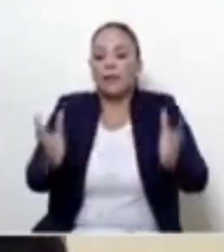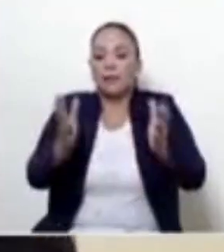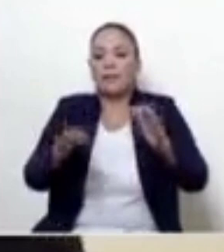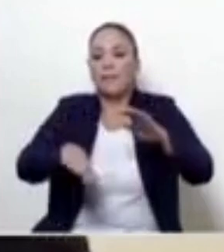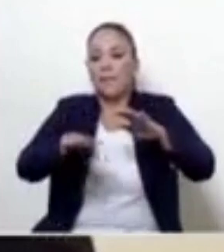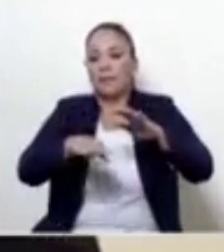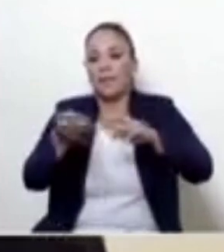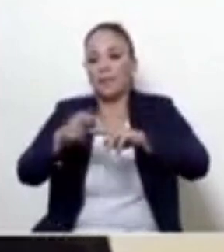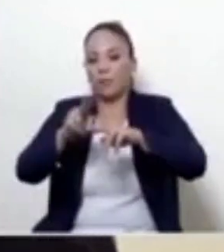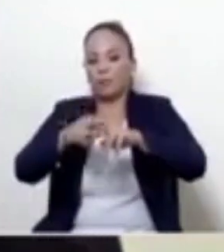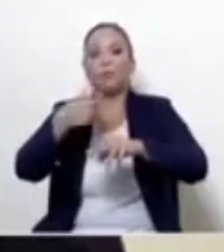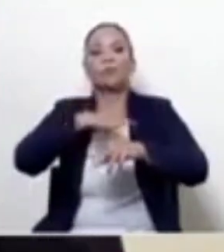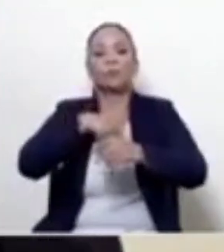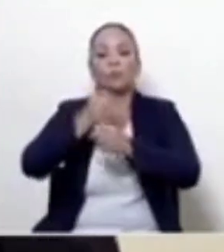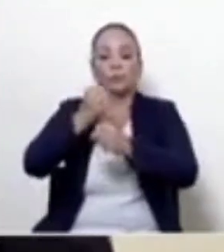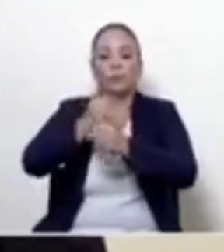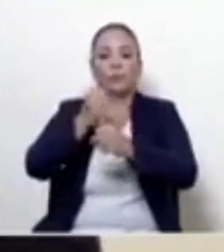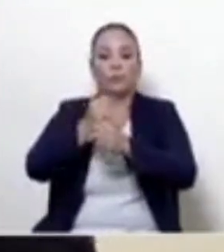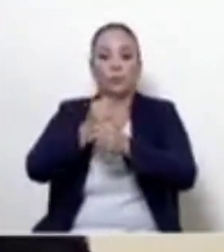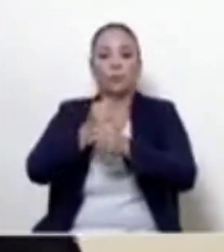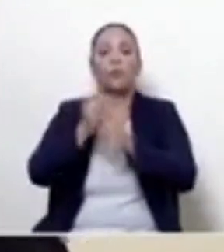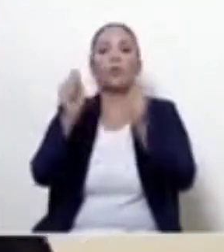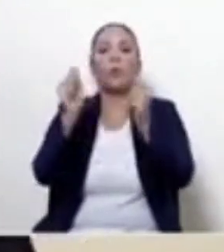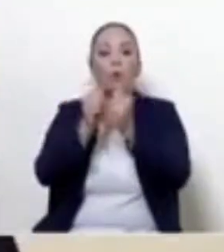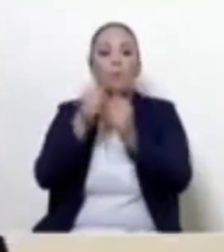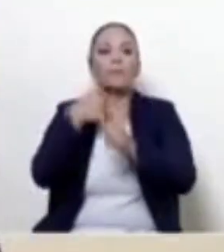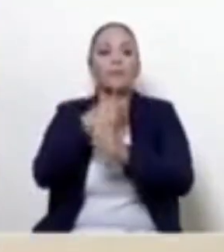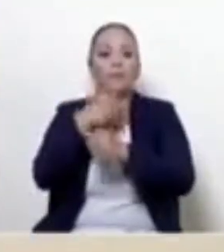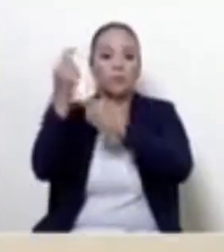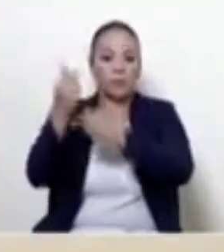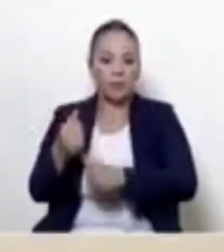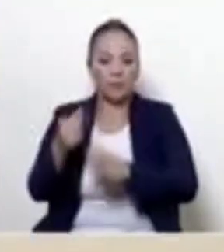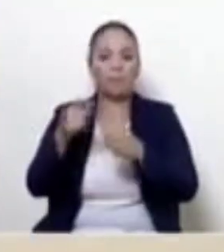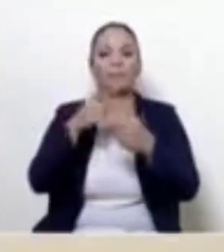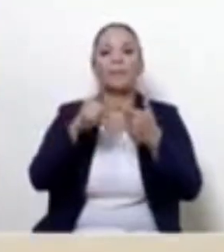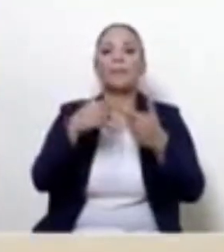la estamos elaborando en conjunto con el Ministerio de Hacienda y el Ministerio de Salud.